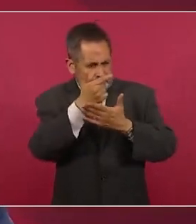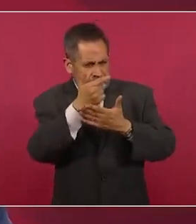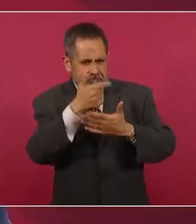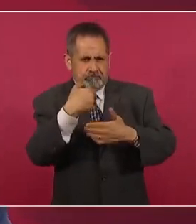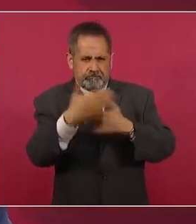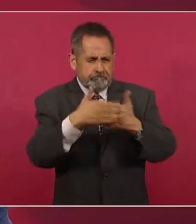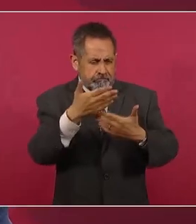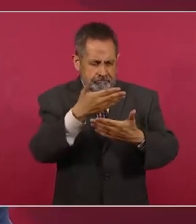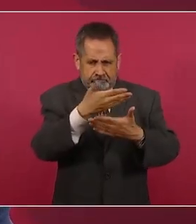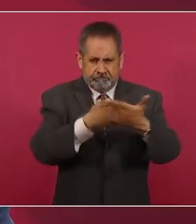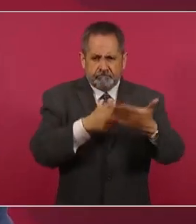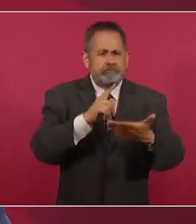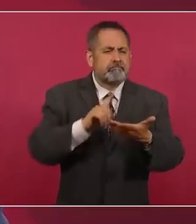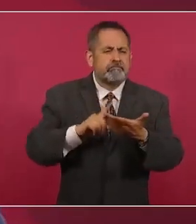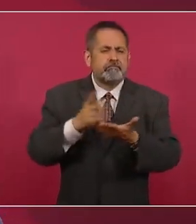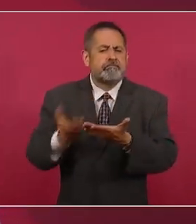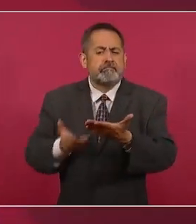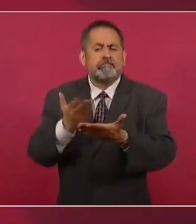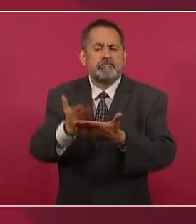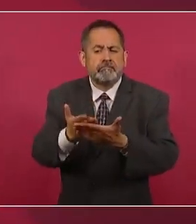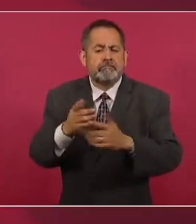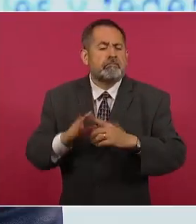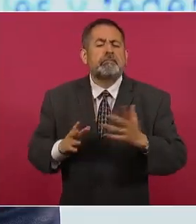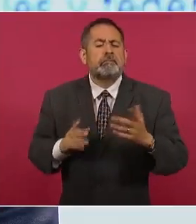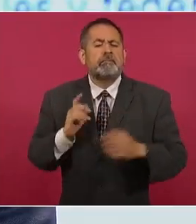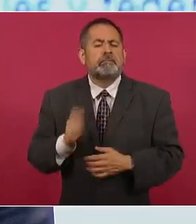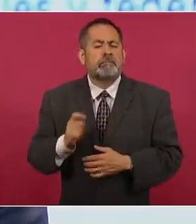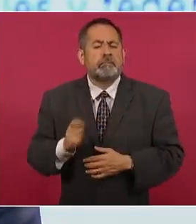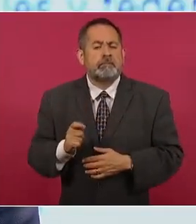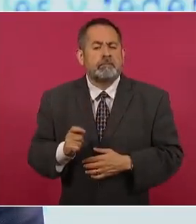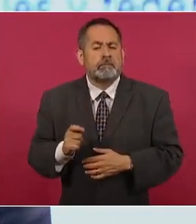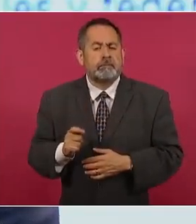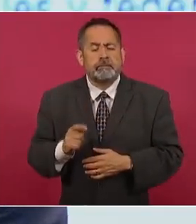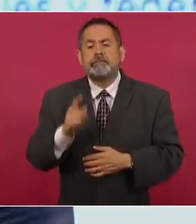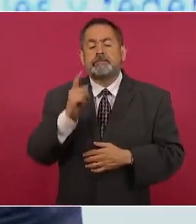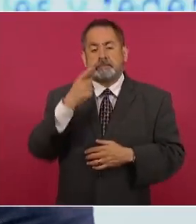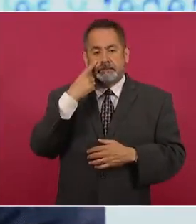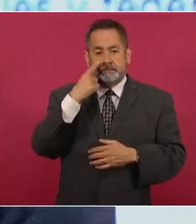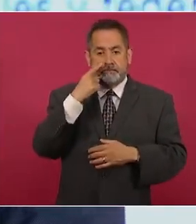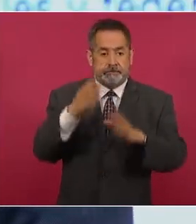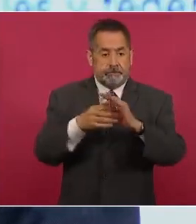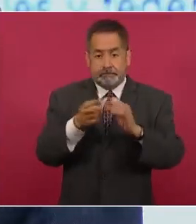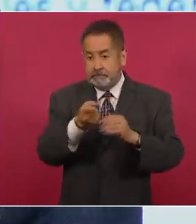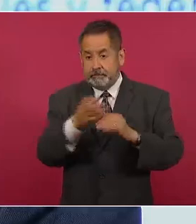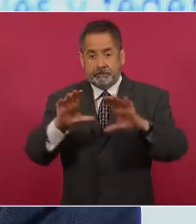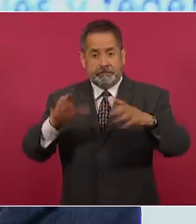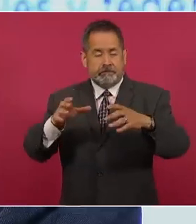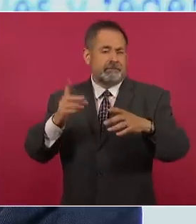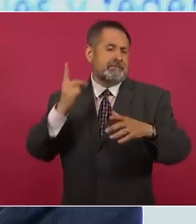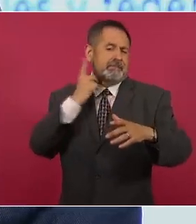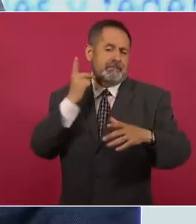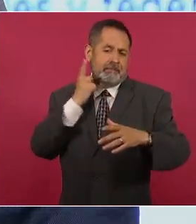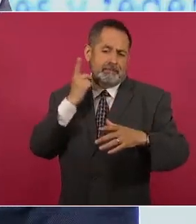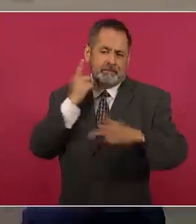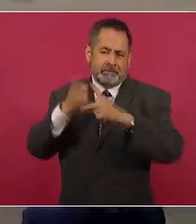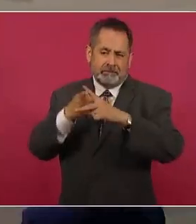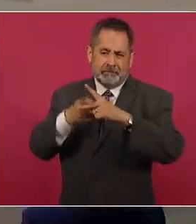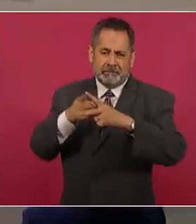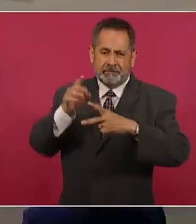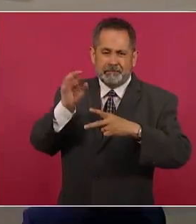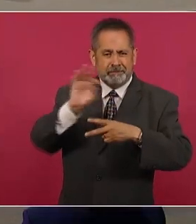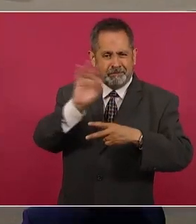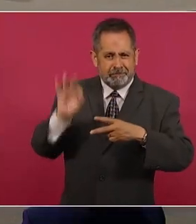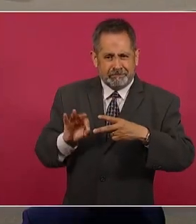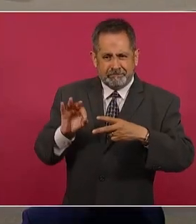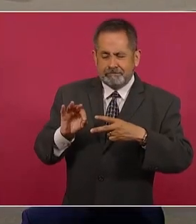a esta propuesta, hay una eliminación de los diputados plurinominales y una